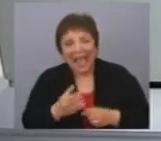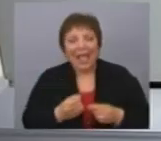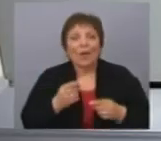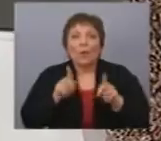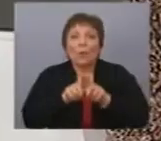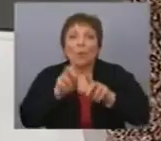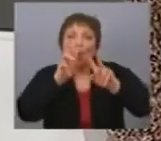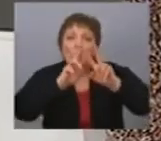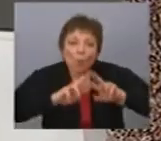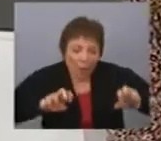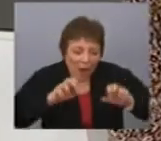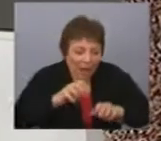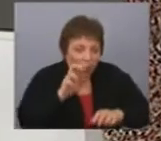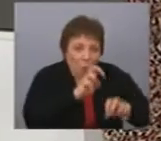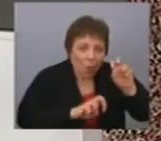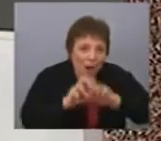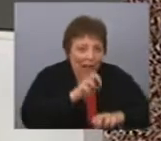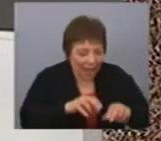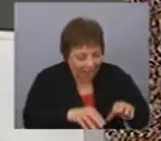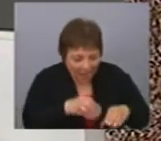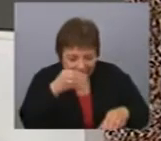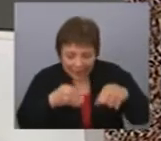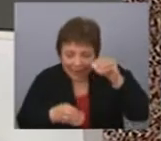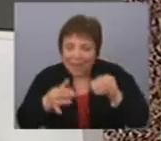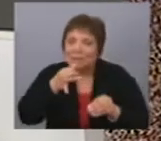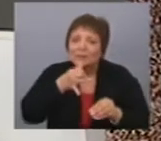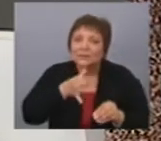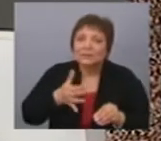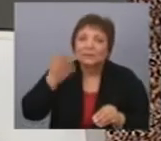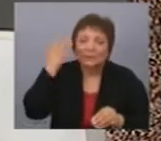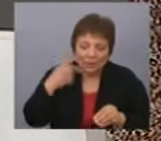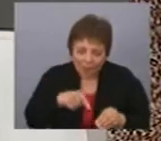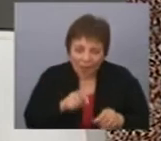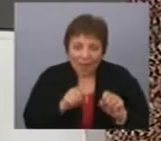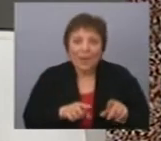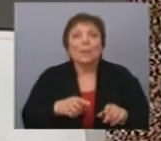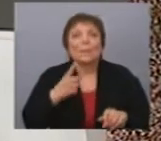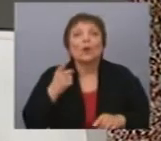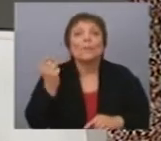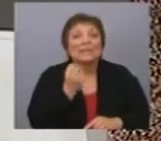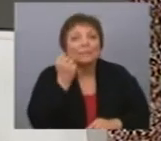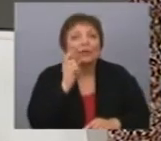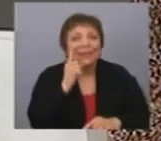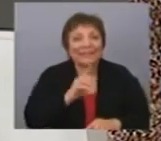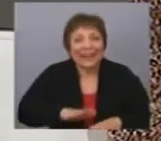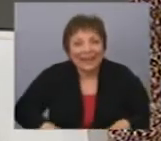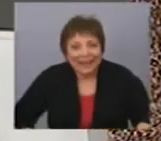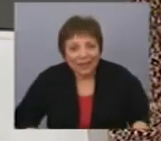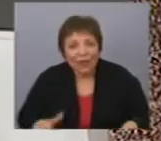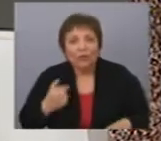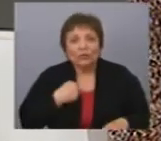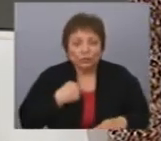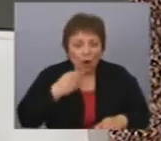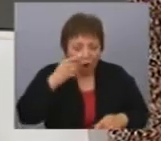que tenía como objetivo dar a conocer a un público básicamente infantil cómo es que los arqueólogos